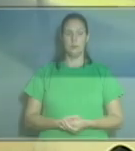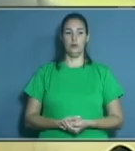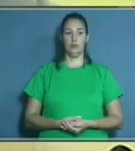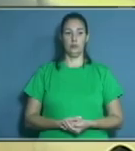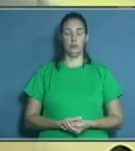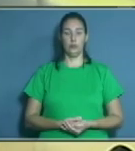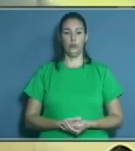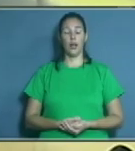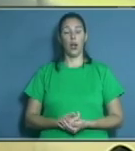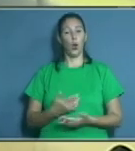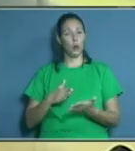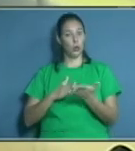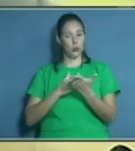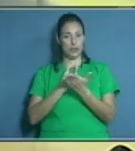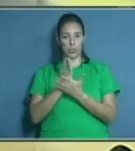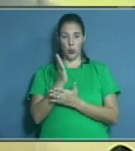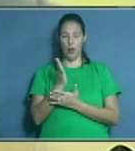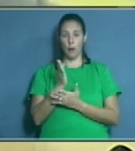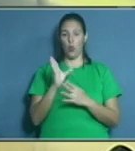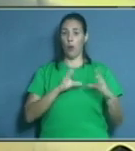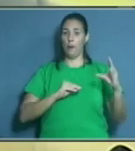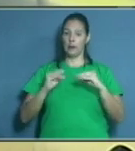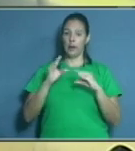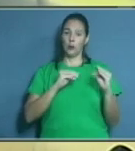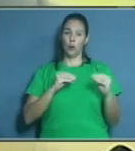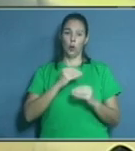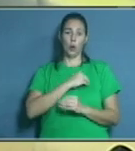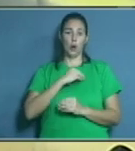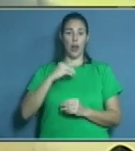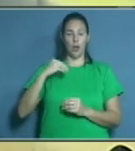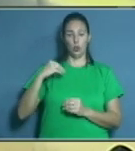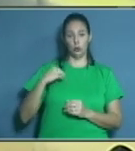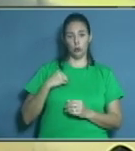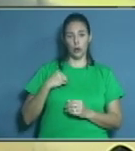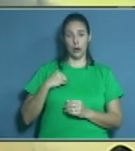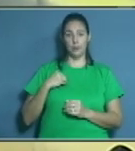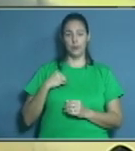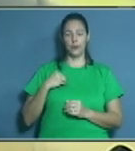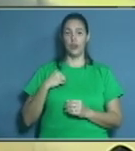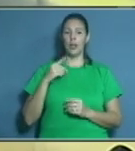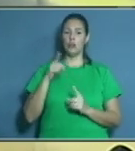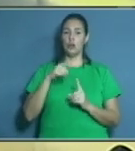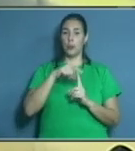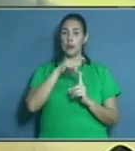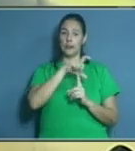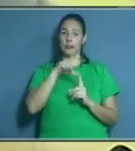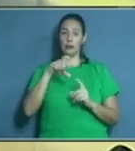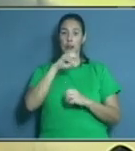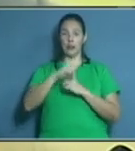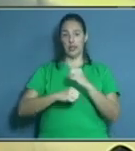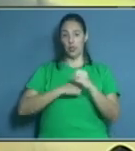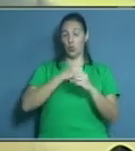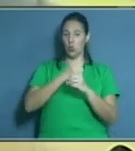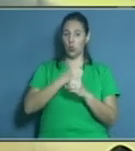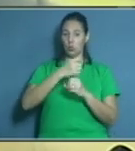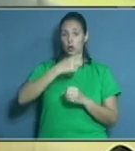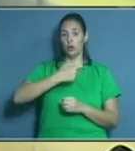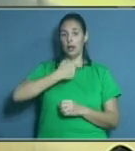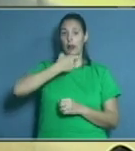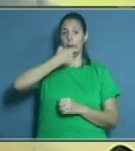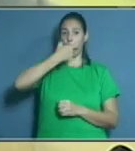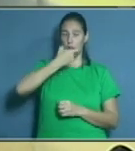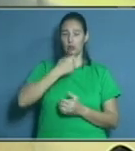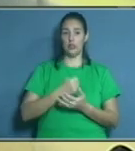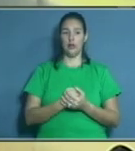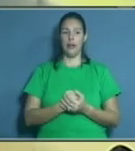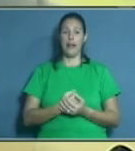Sigo conversando con la doctora Mildred sobre el uso de prótesis dentales, las a